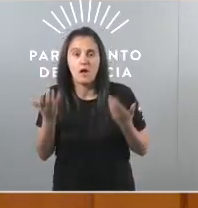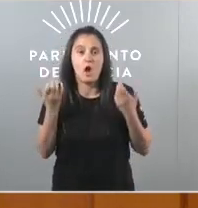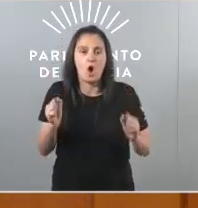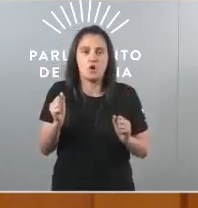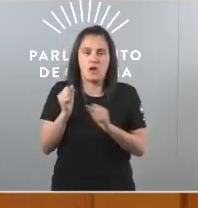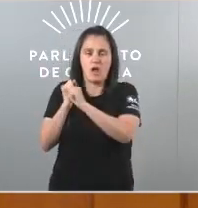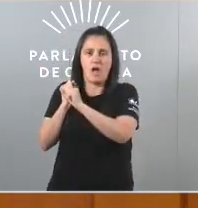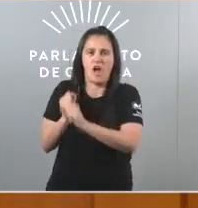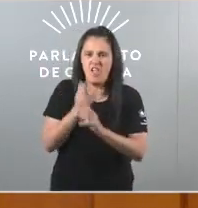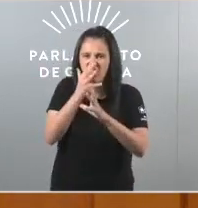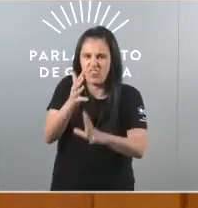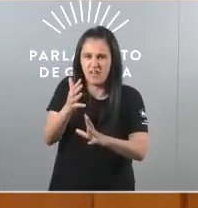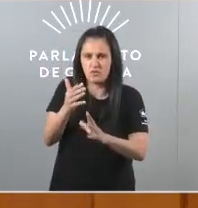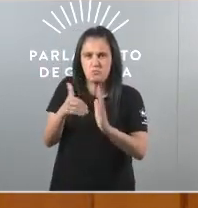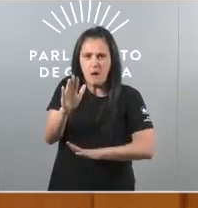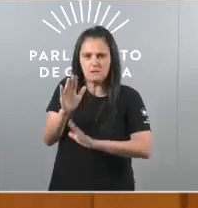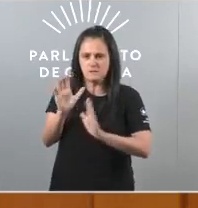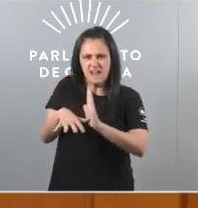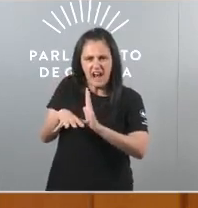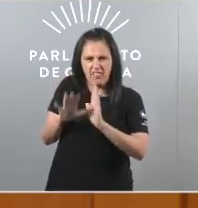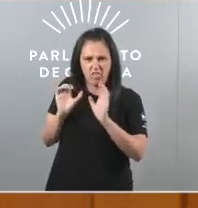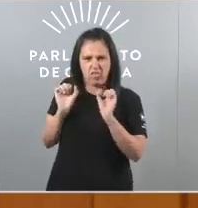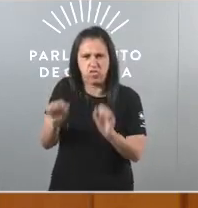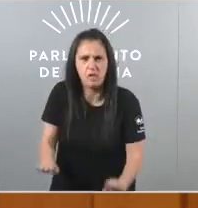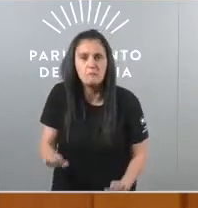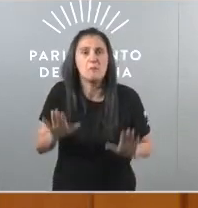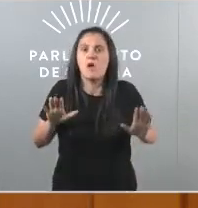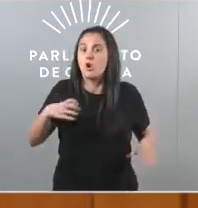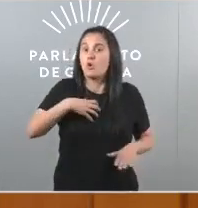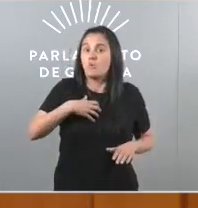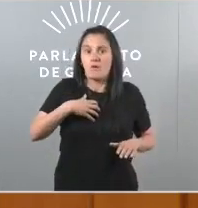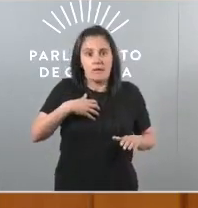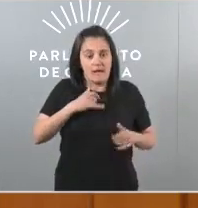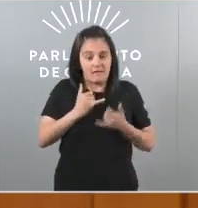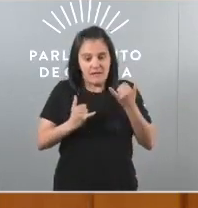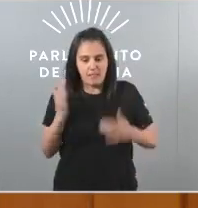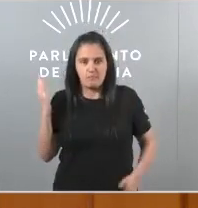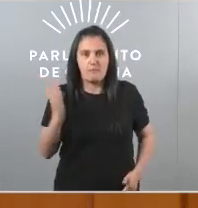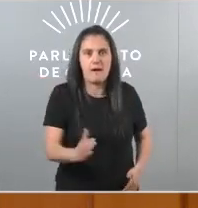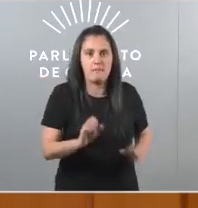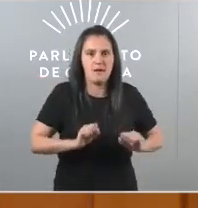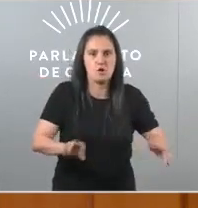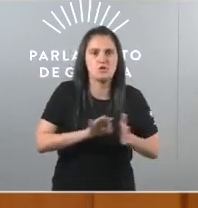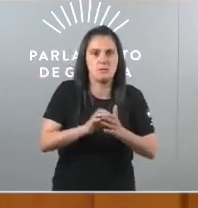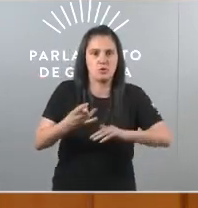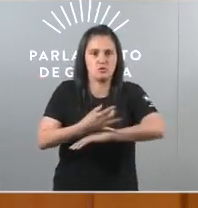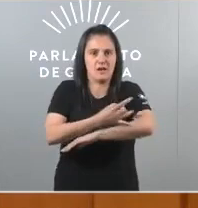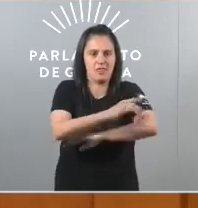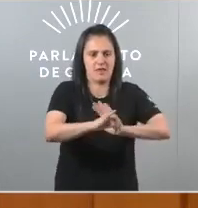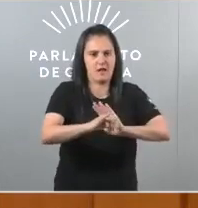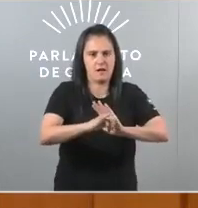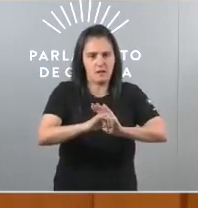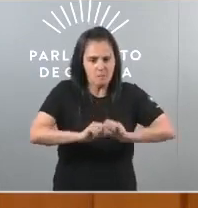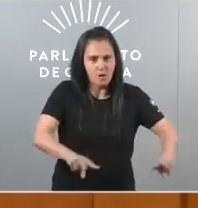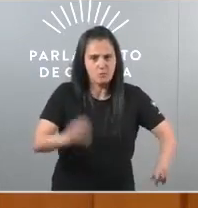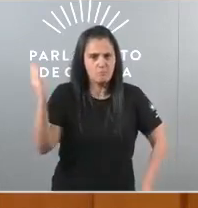décadas de atraso pero non pode ser a costa de deteriorar os servizos como é o tren de proximidade